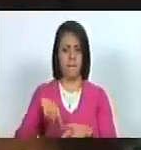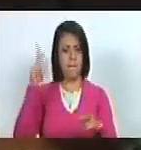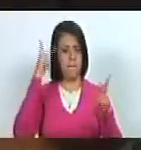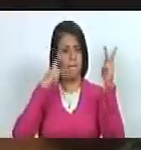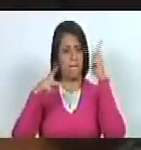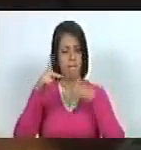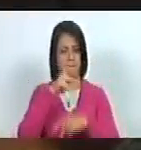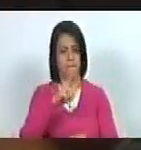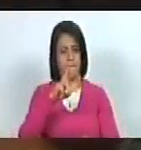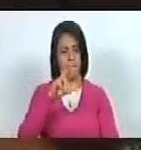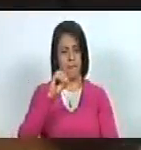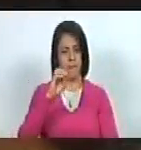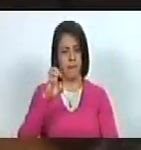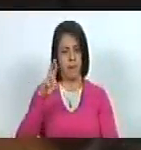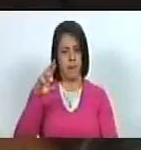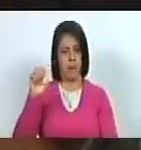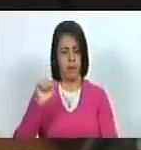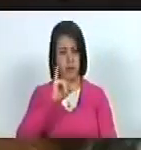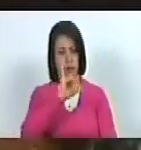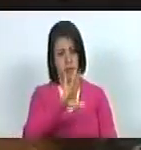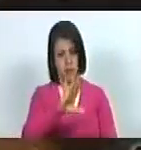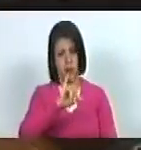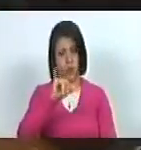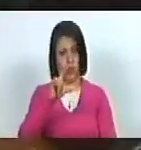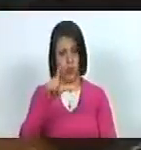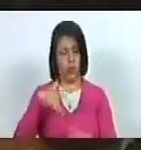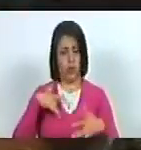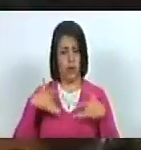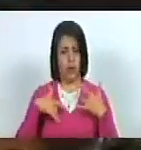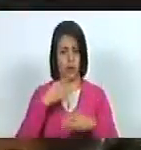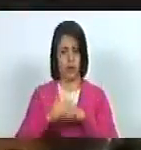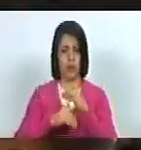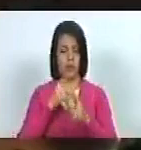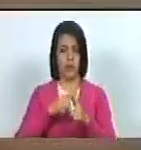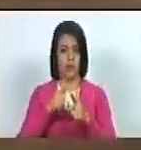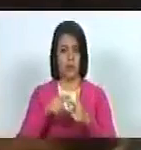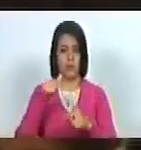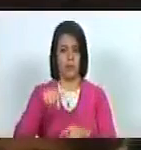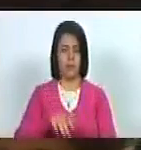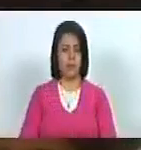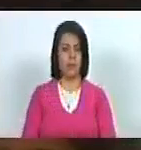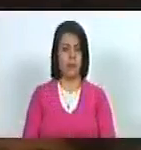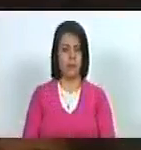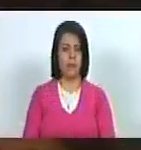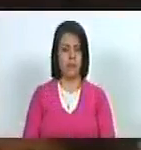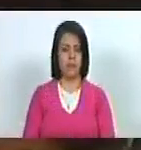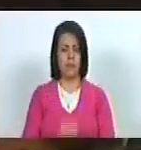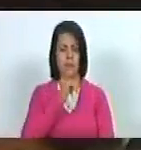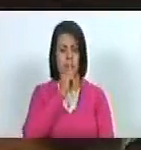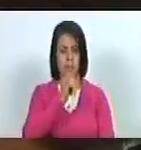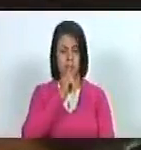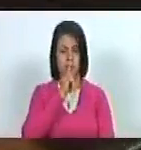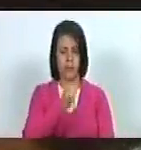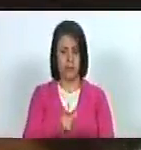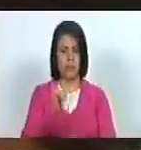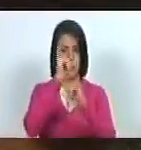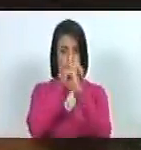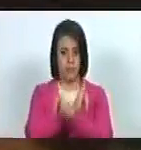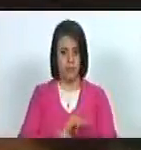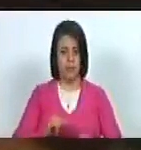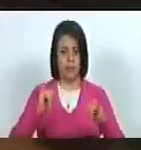de los próceres el día 5 de julio en los actos conmemorativos de la declaración de la